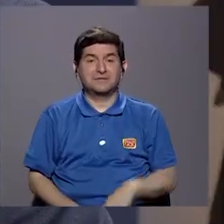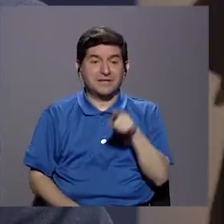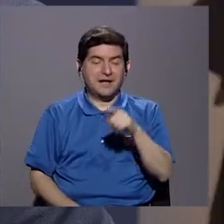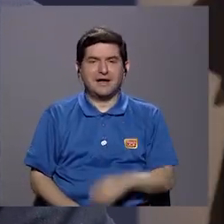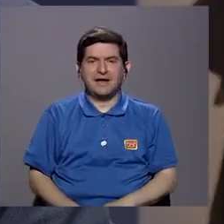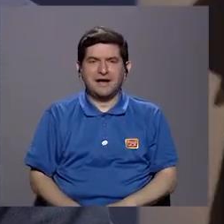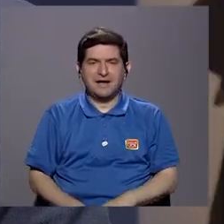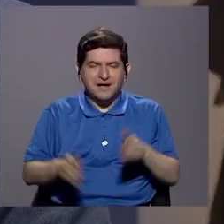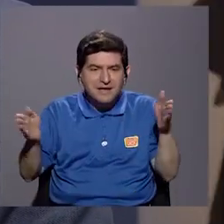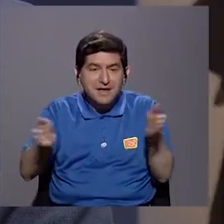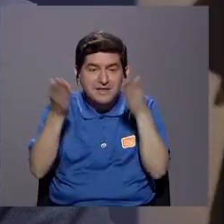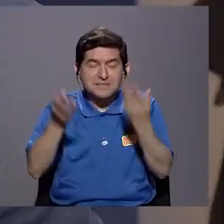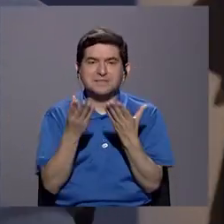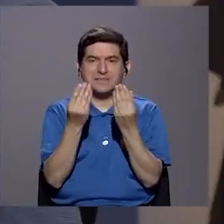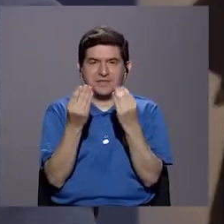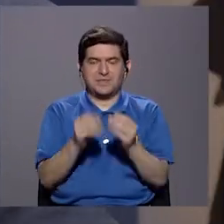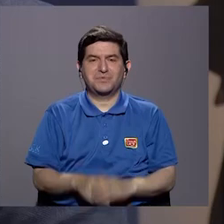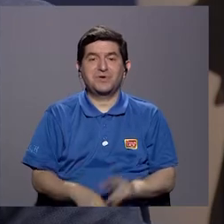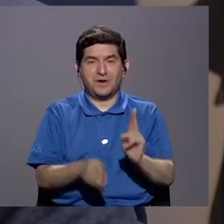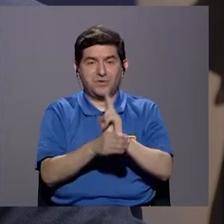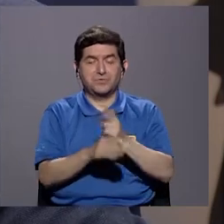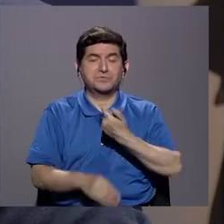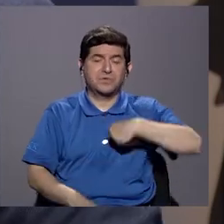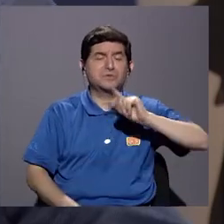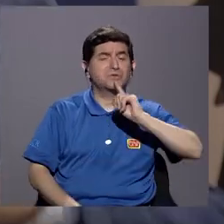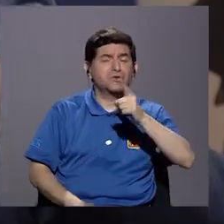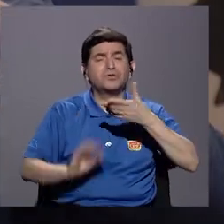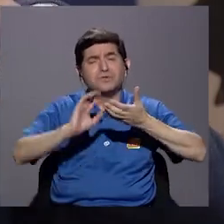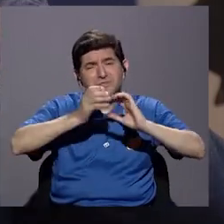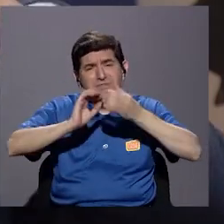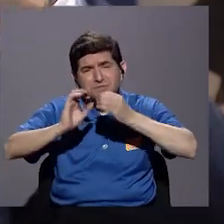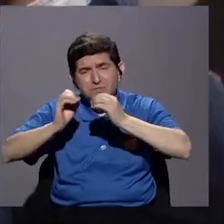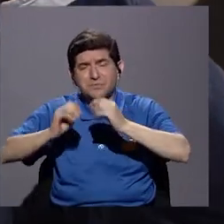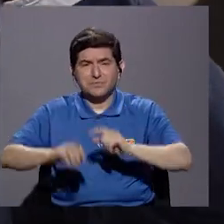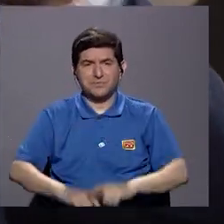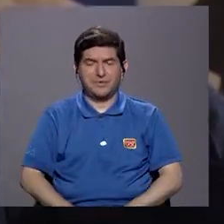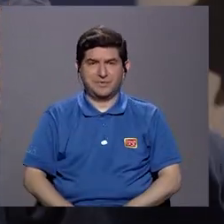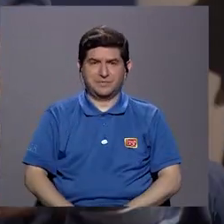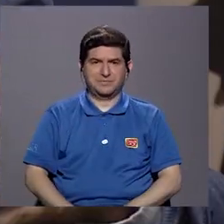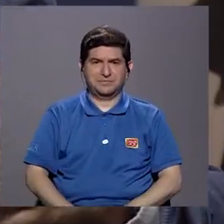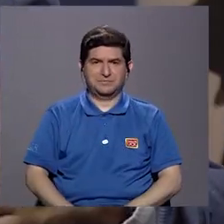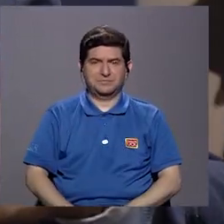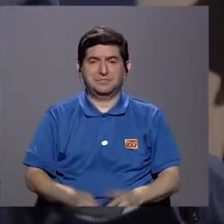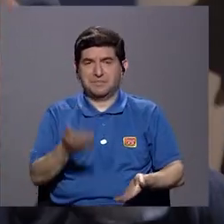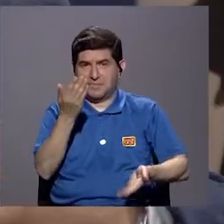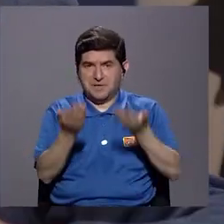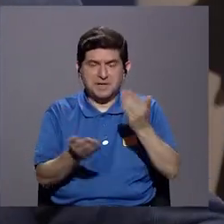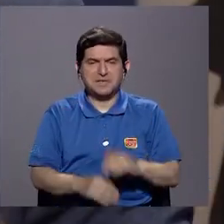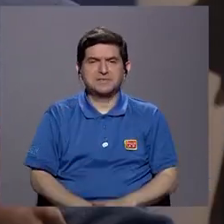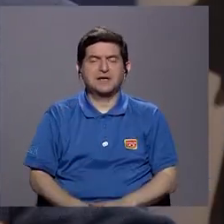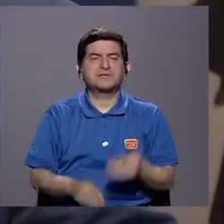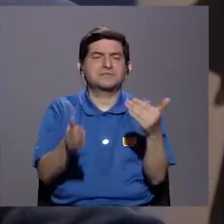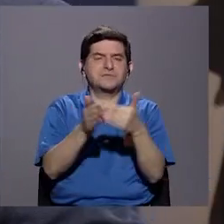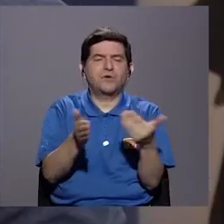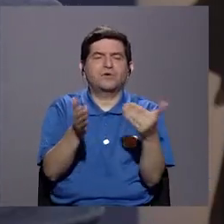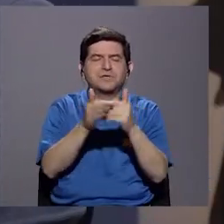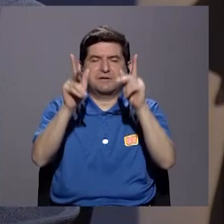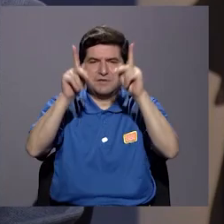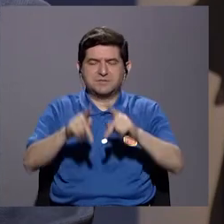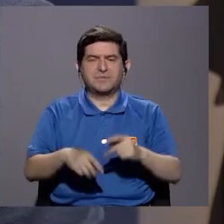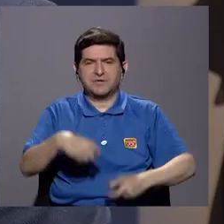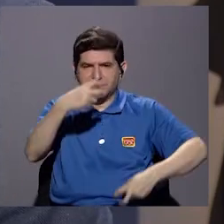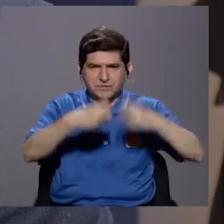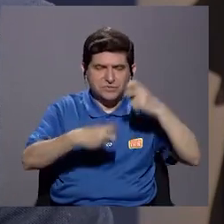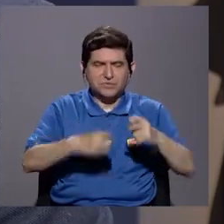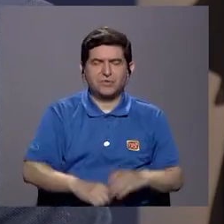miedo es muy útil. Más allá de los números. Es decir, nosotros nos cansamos de decir los números, entonces, si por ejemplo había un nivel de reincidencia de esas